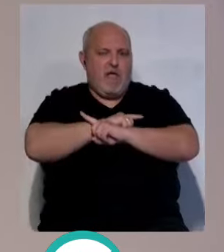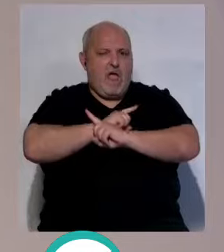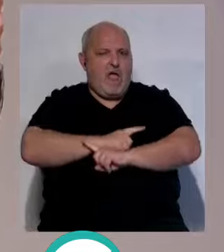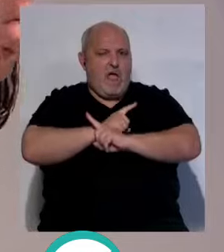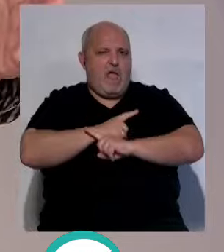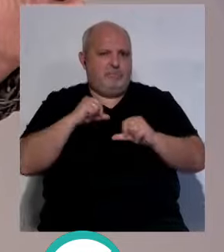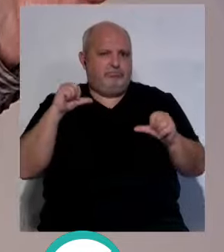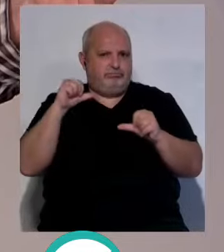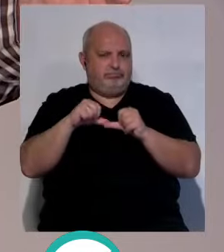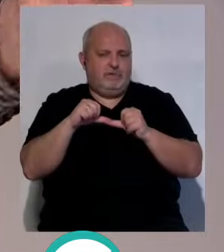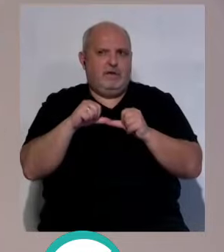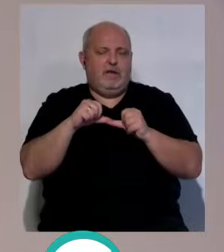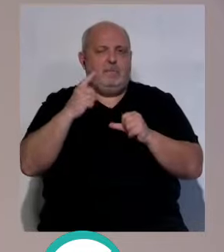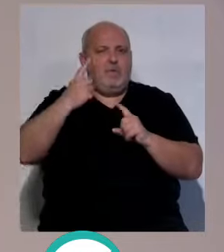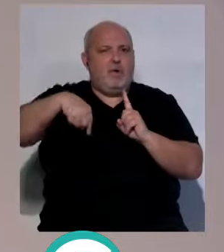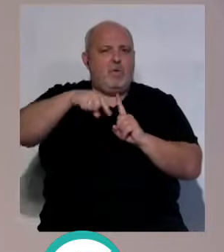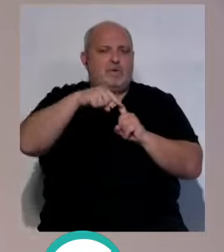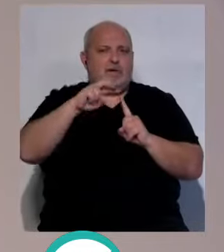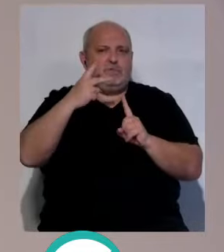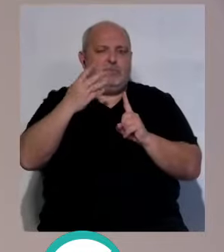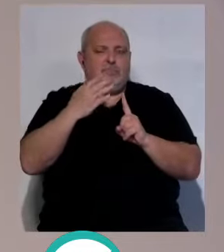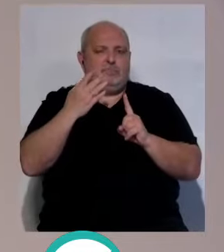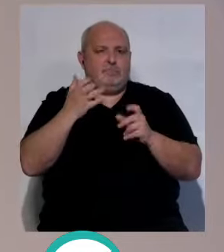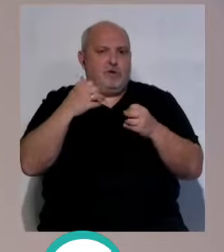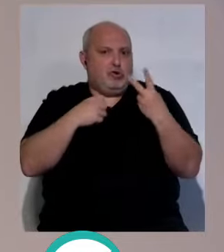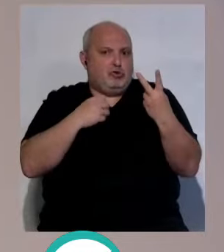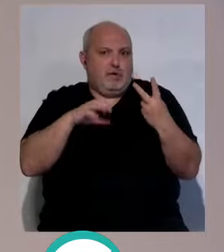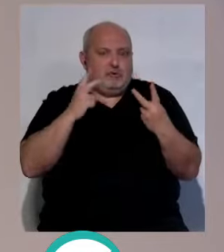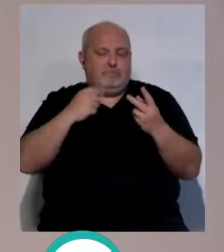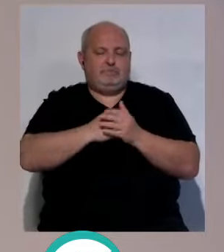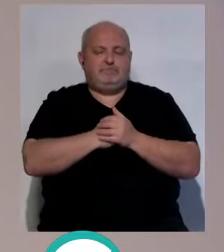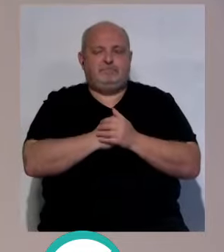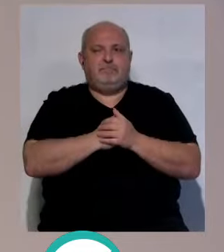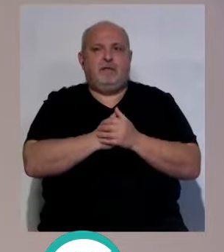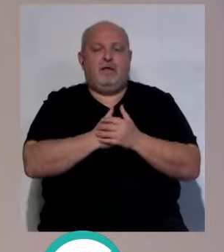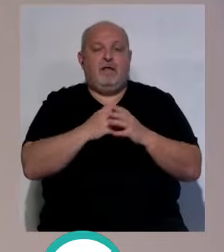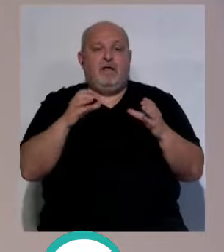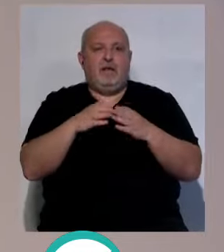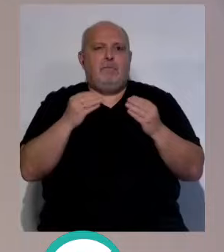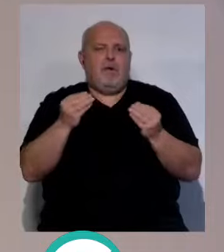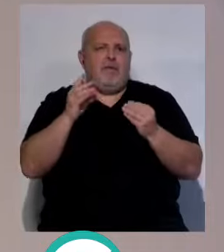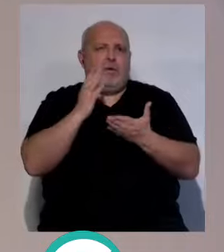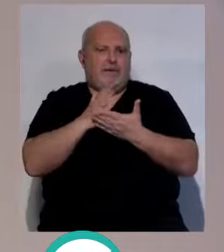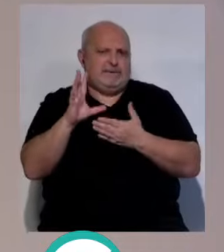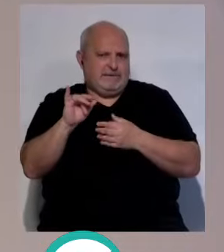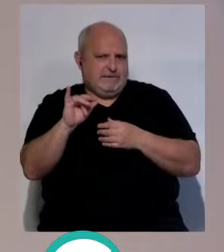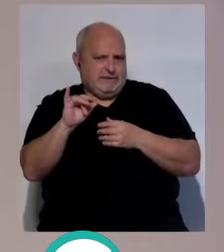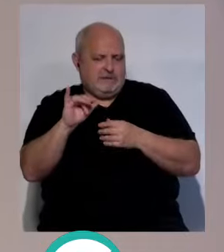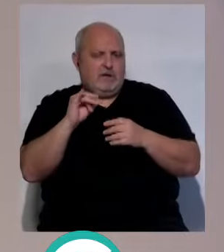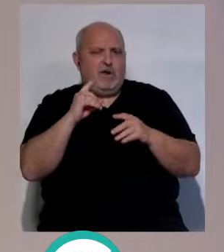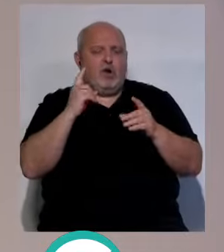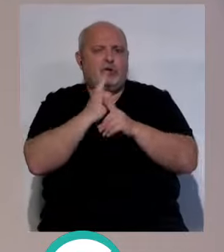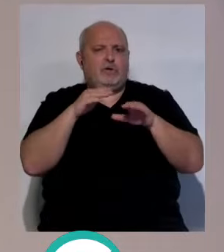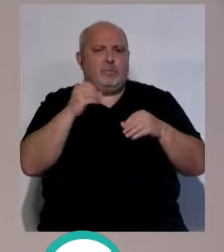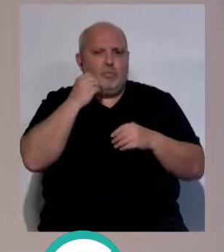hemos terminado la primera vuelta y parte de la segunda y habíamos ganado dos partidos solos. Y en ese aspecto, el equipo ha mejorado. El equipo contra la última dice buen